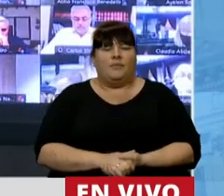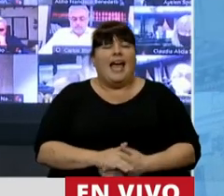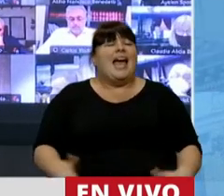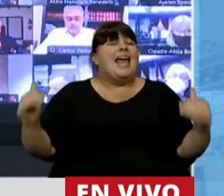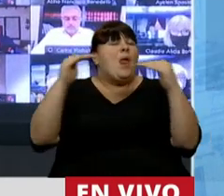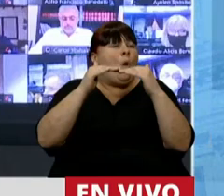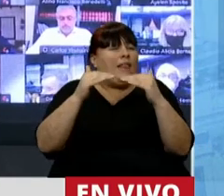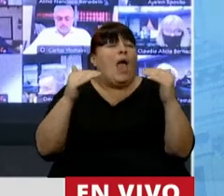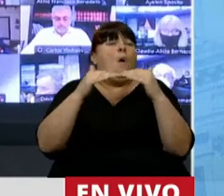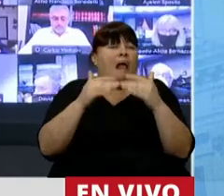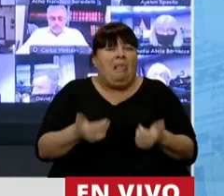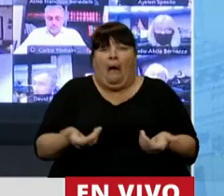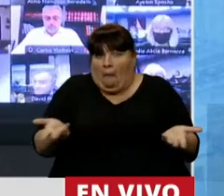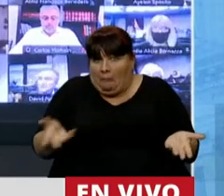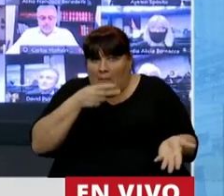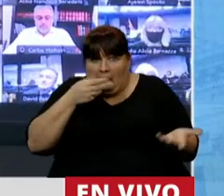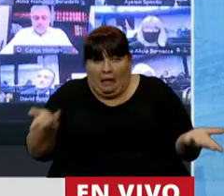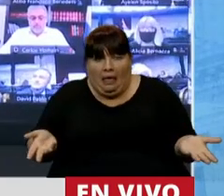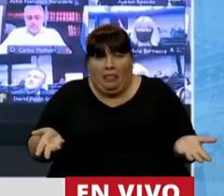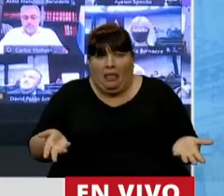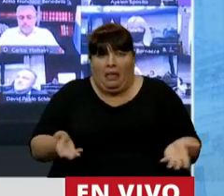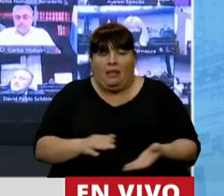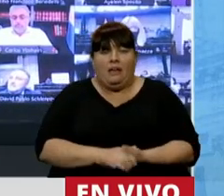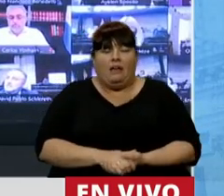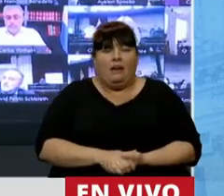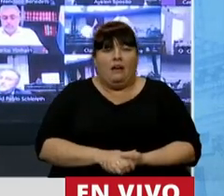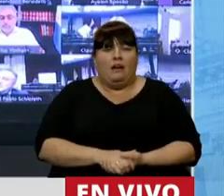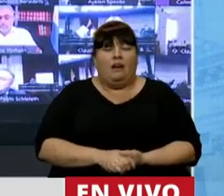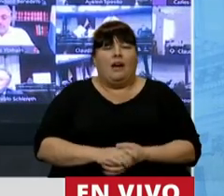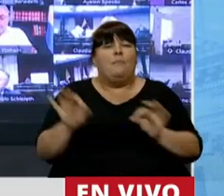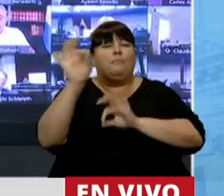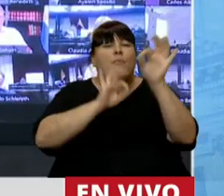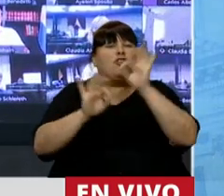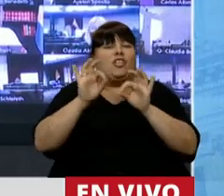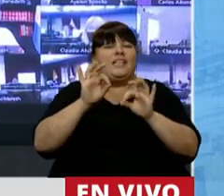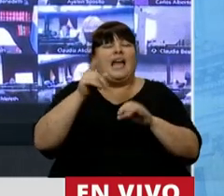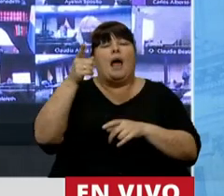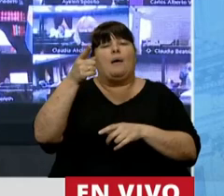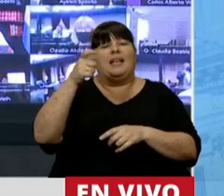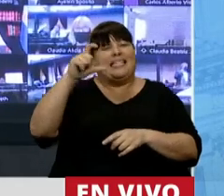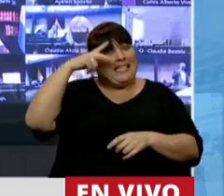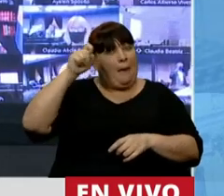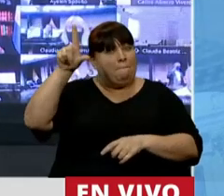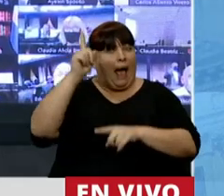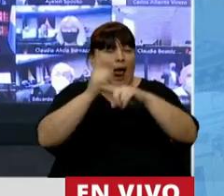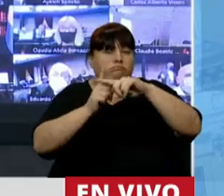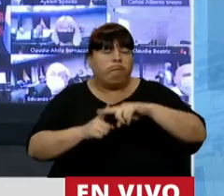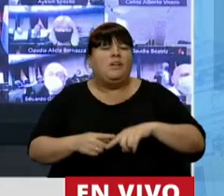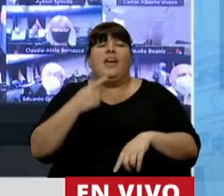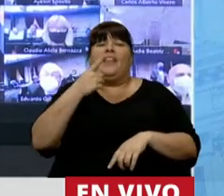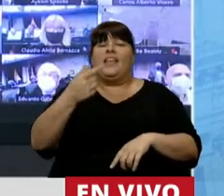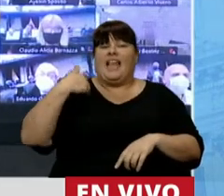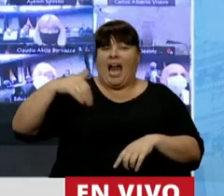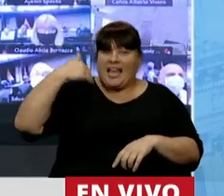La igualdad, bien gracias, compañeros. El índice Gini, medido por la Cepal, dice